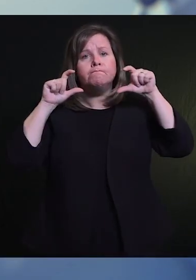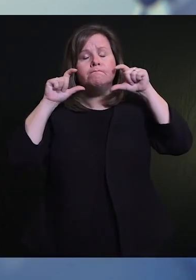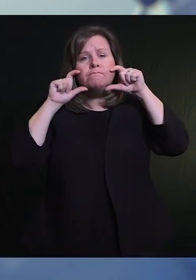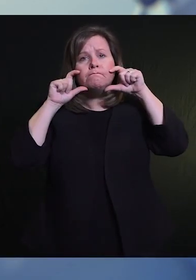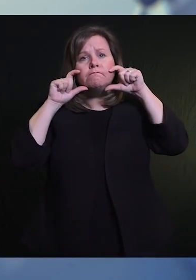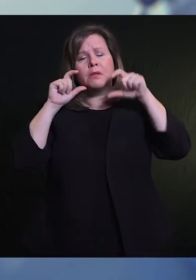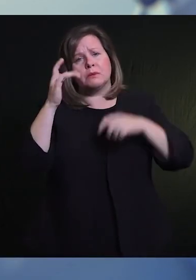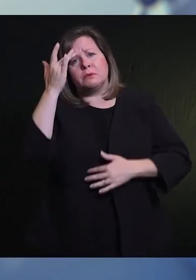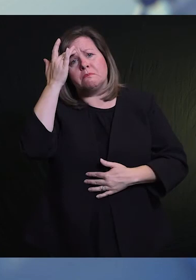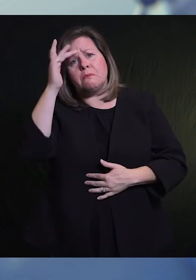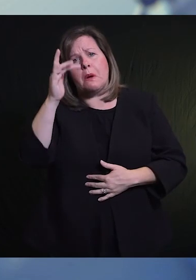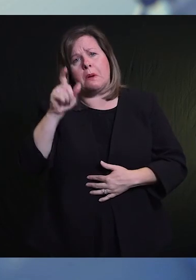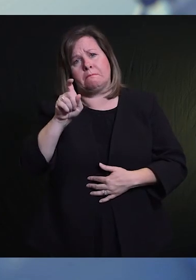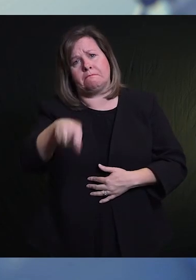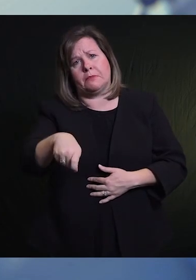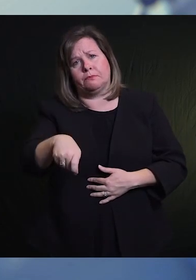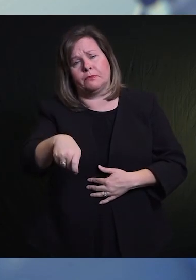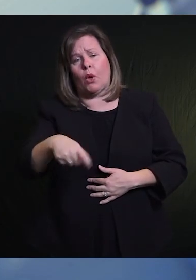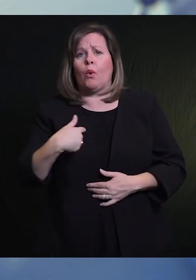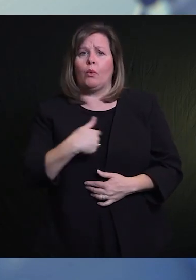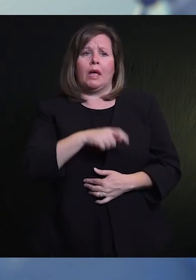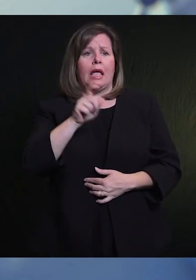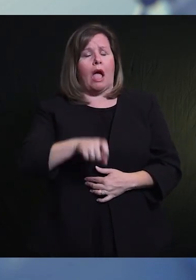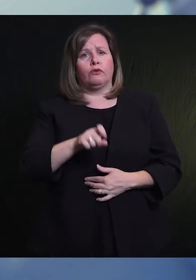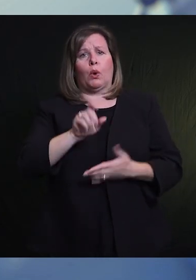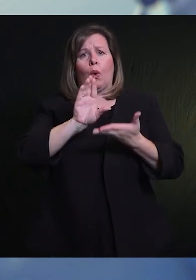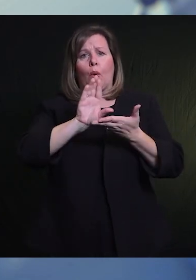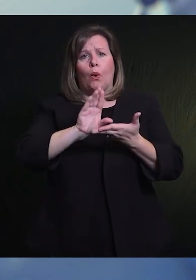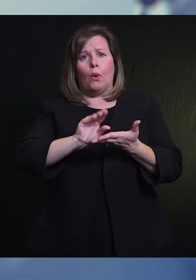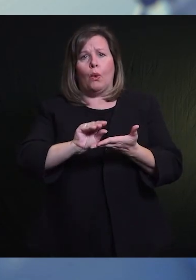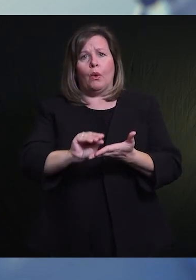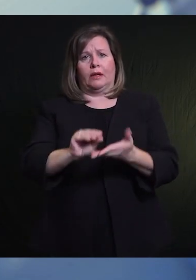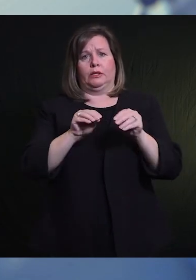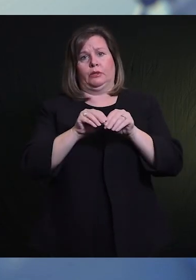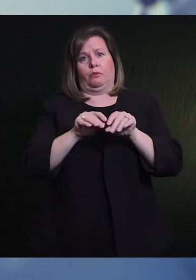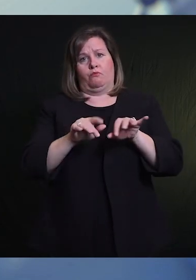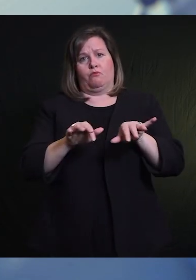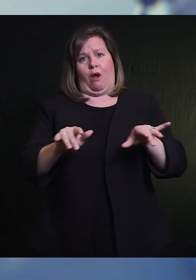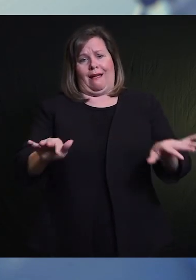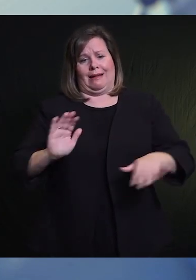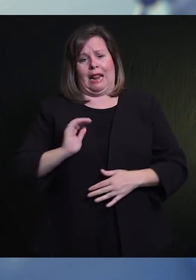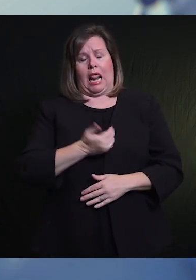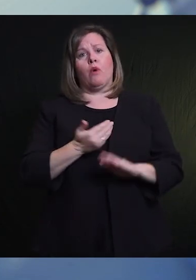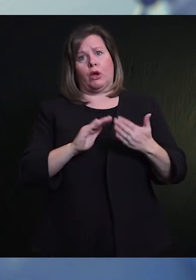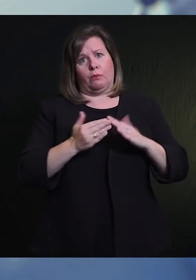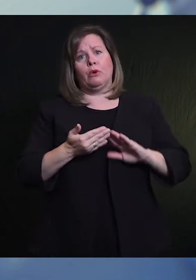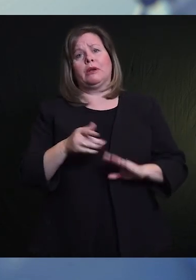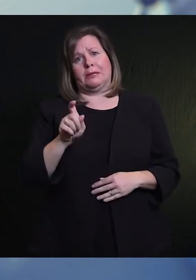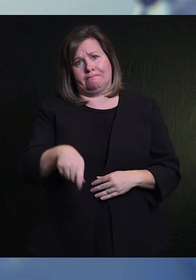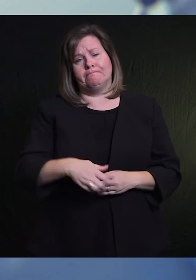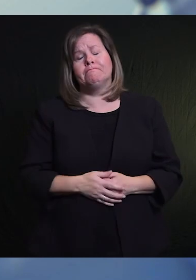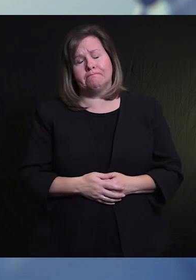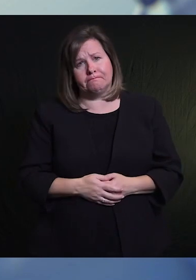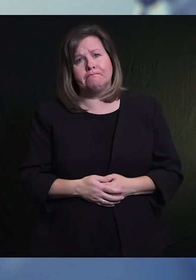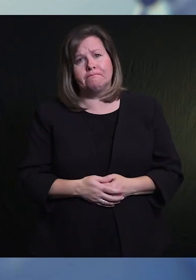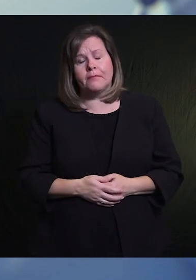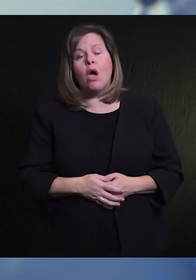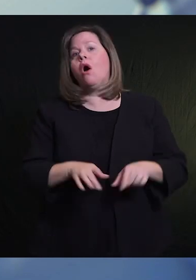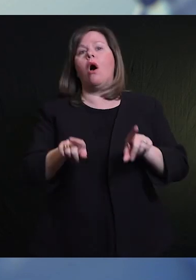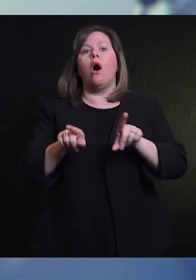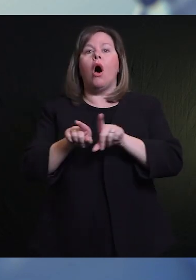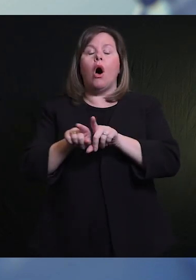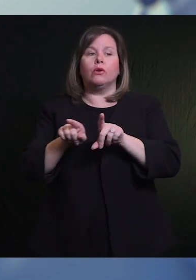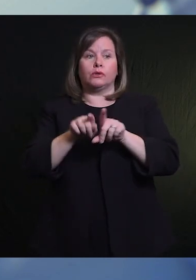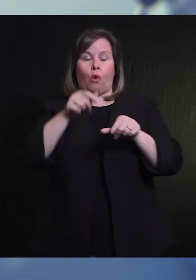protestas, son jóvenes y saludables y probablemente en menos riesgo que la población en general.